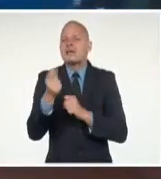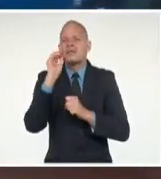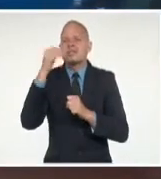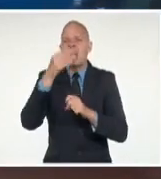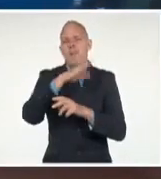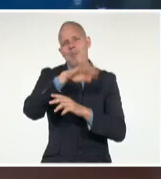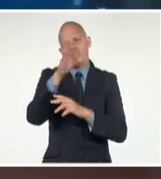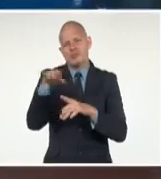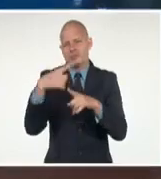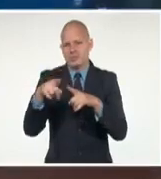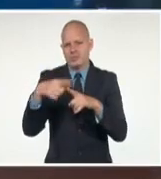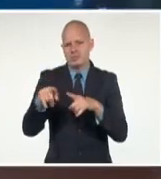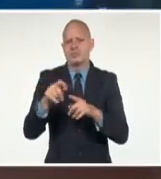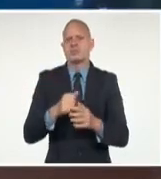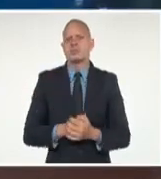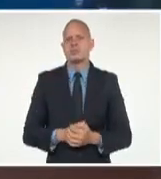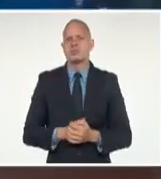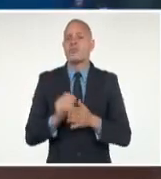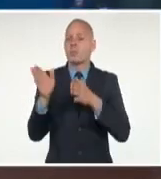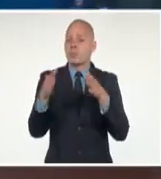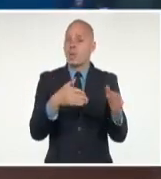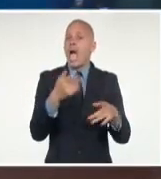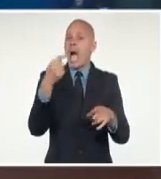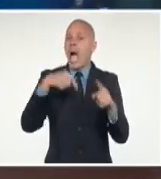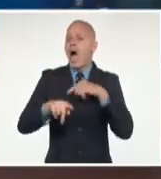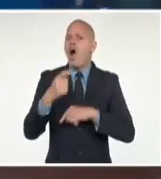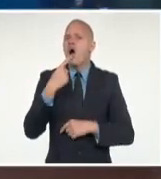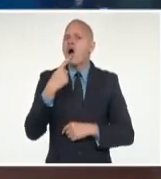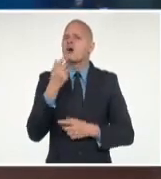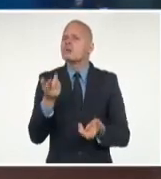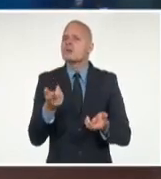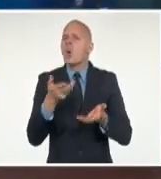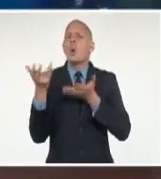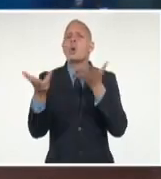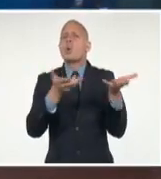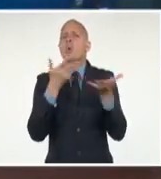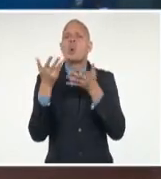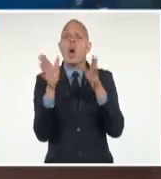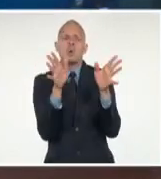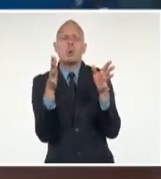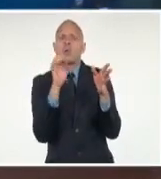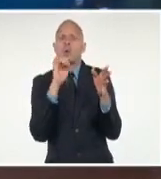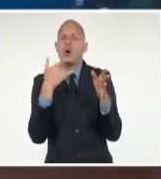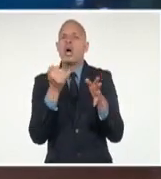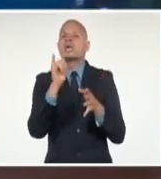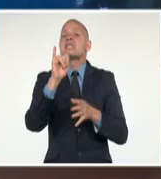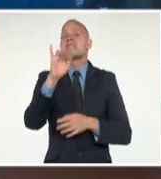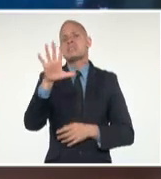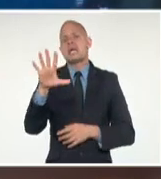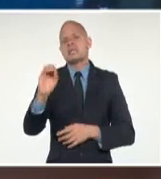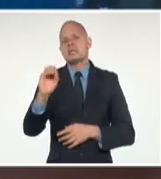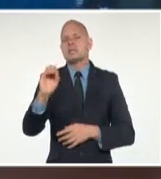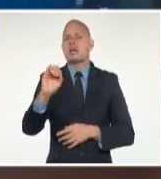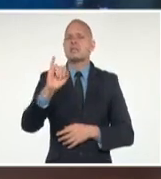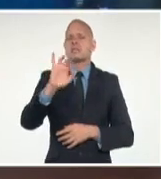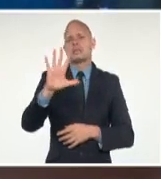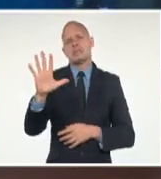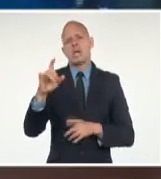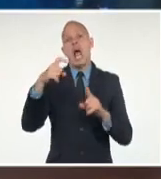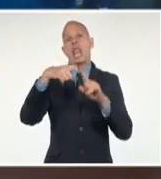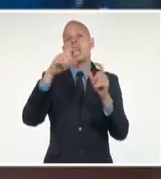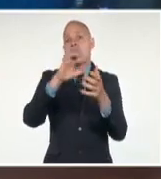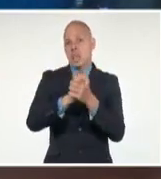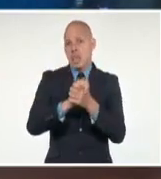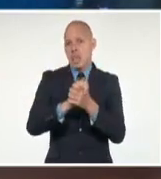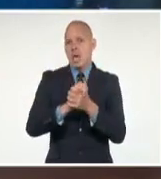Los vientos, velocidades 60-75 kilómetros por hora sostenidos, con rachas de